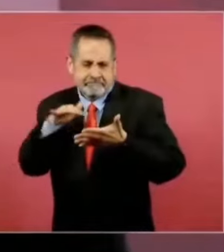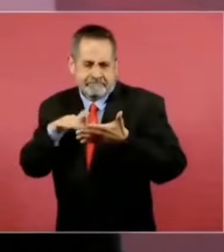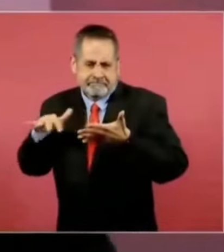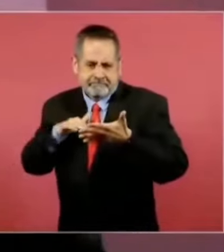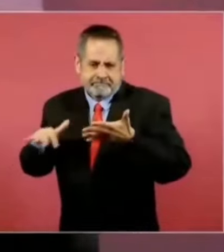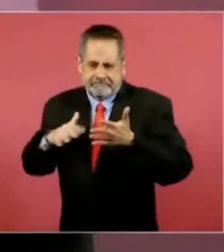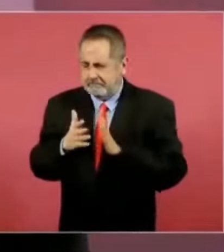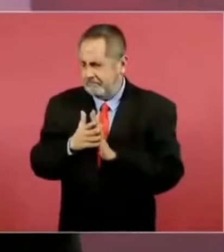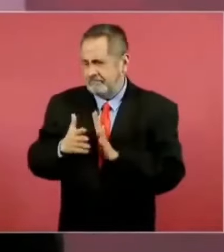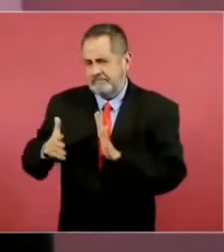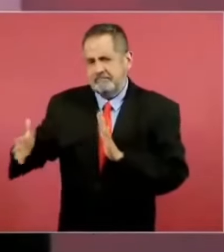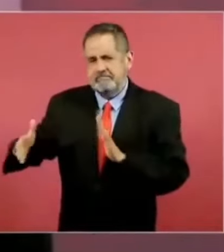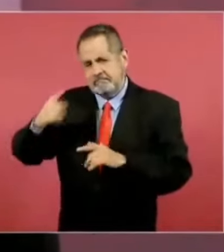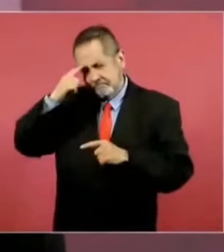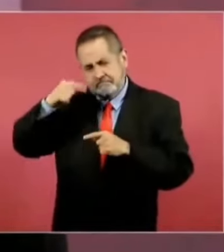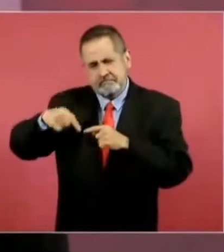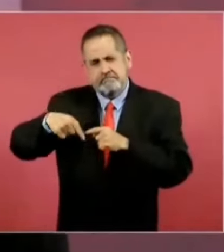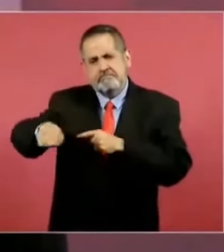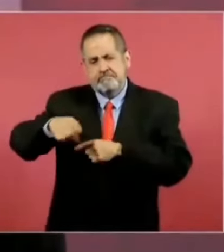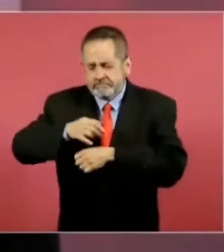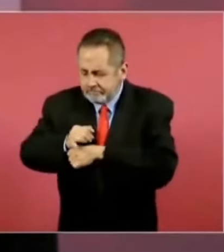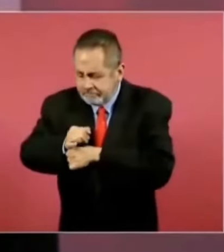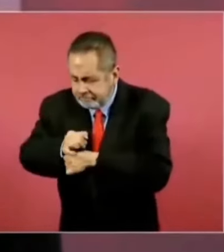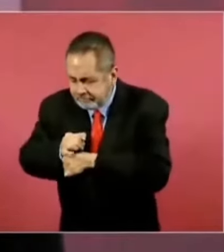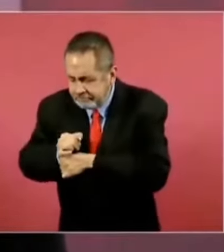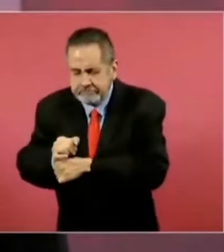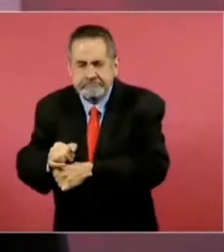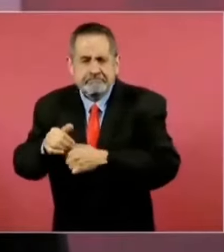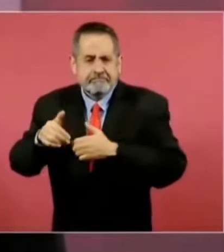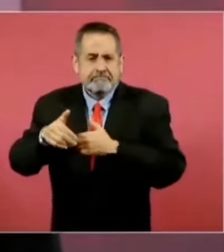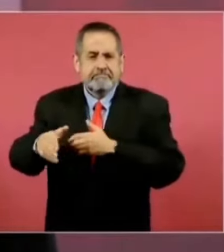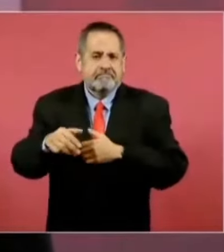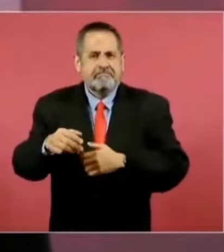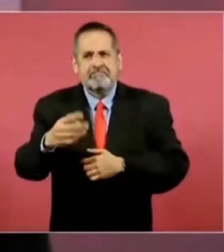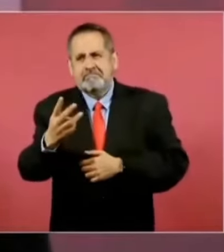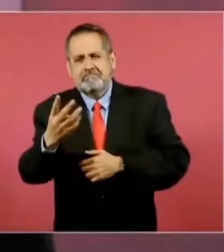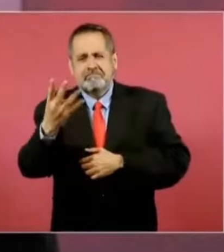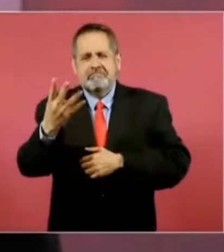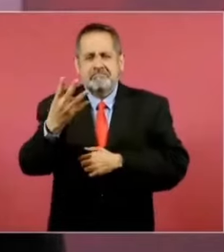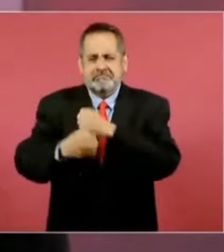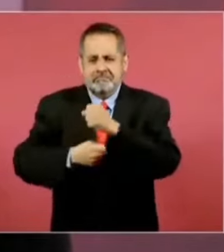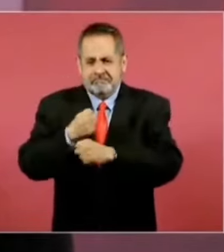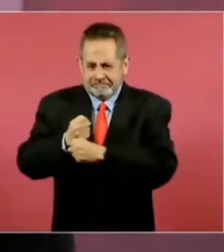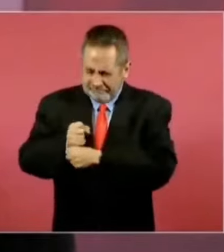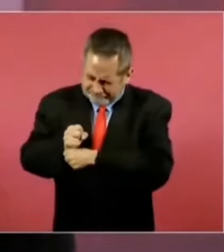mi investigación, que me va a llevar tres, cuatro años,